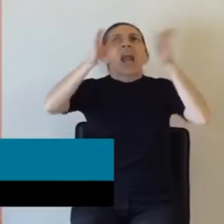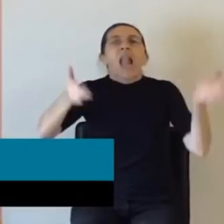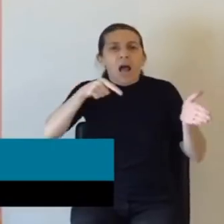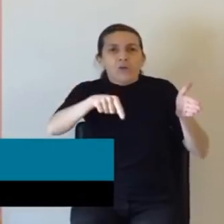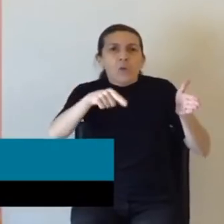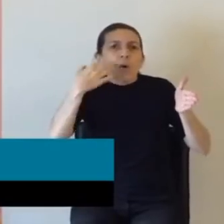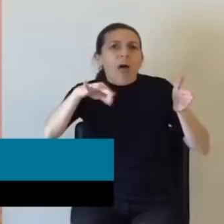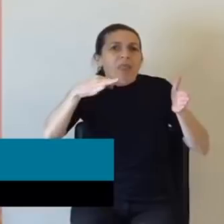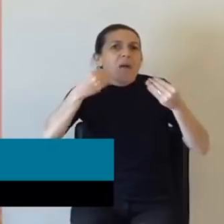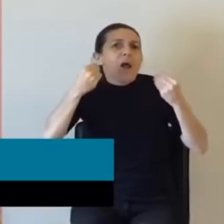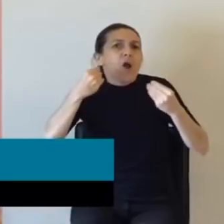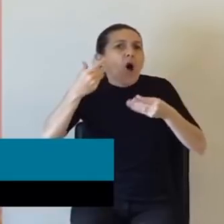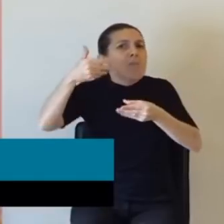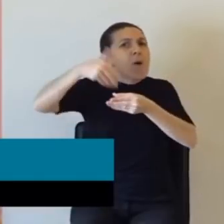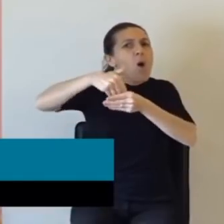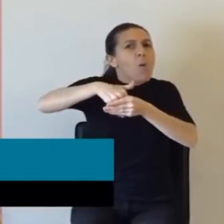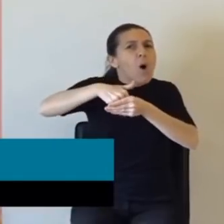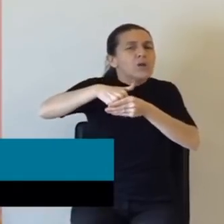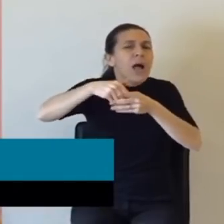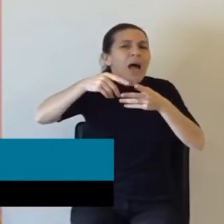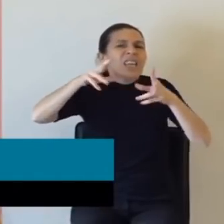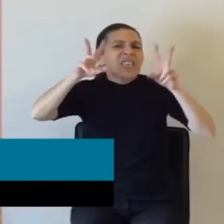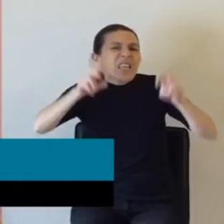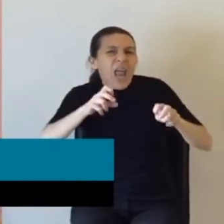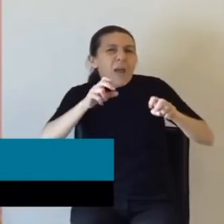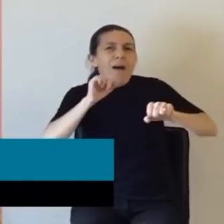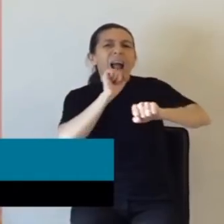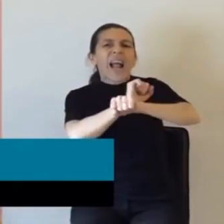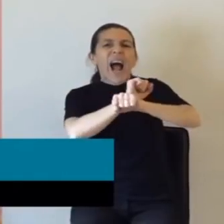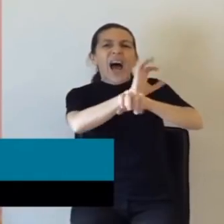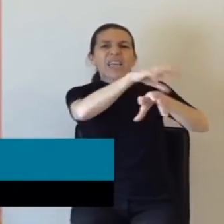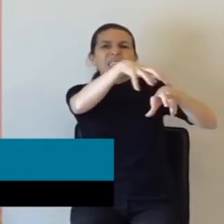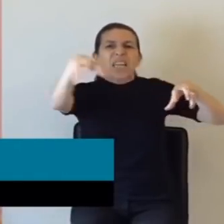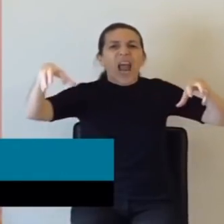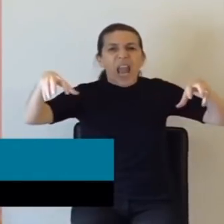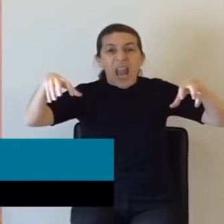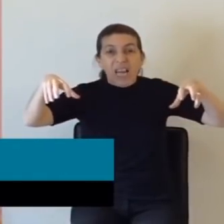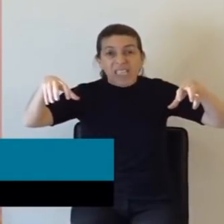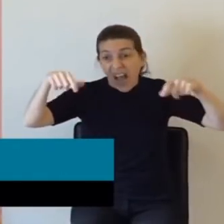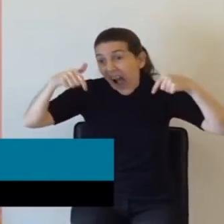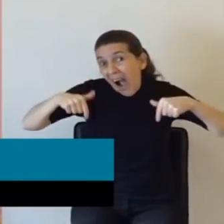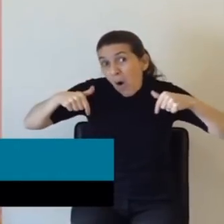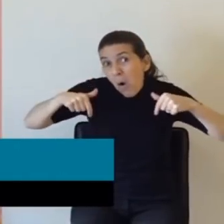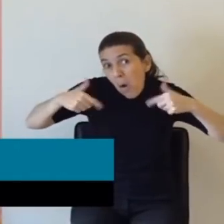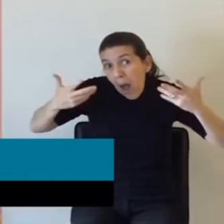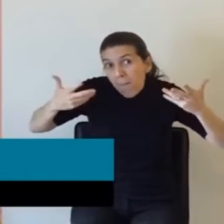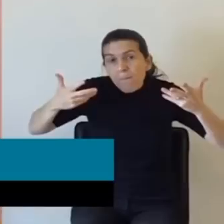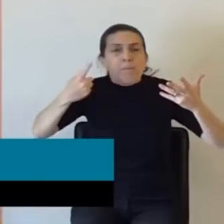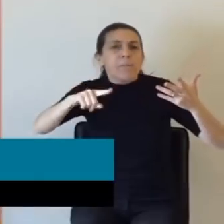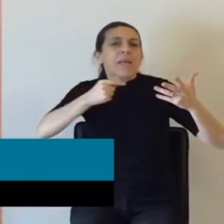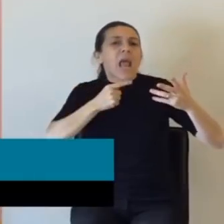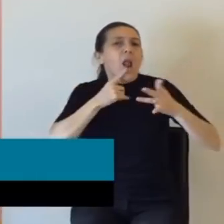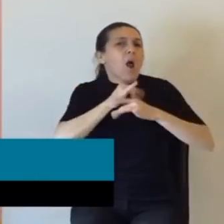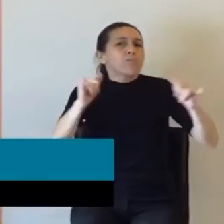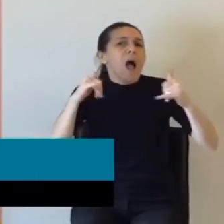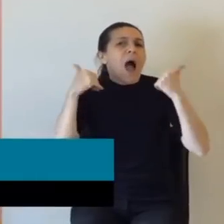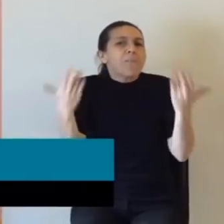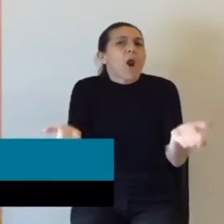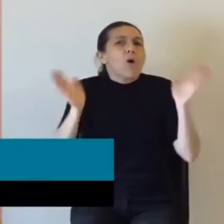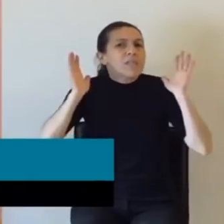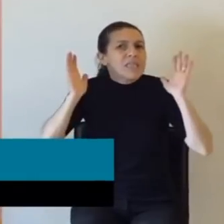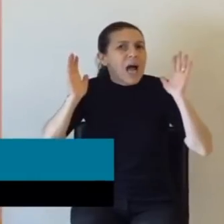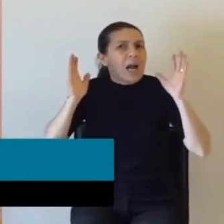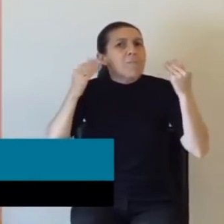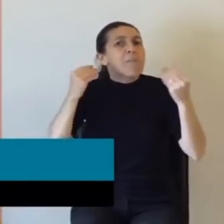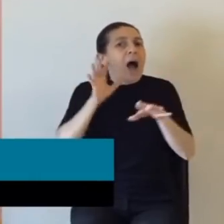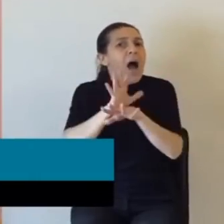votando sobre las cárceles en esta instancia, pero quería aprovechar esta oportunidad para